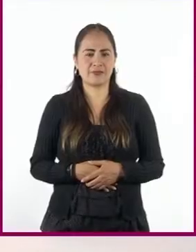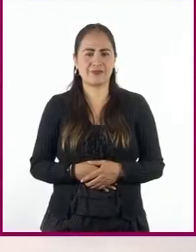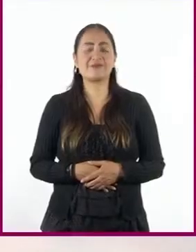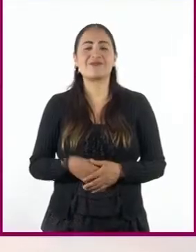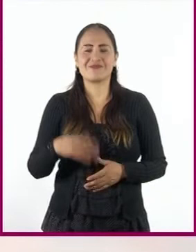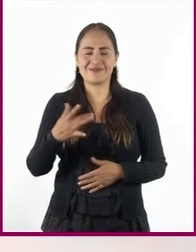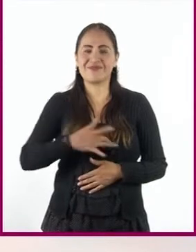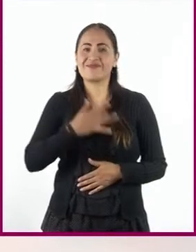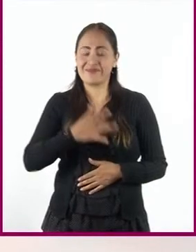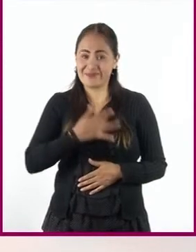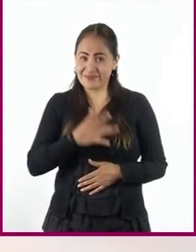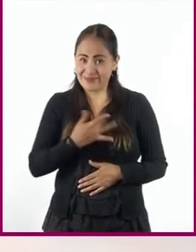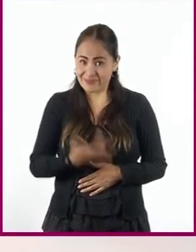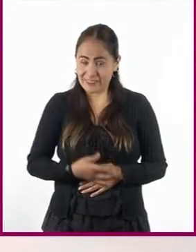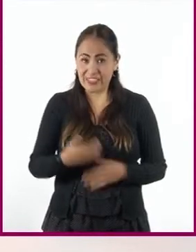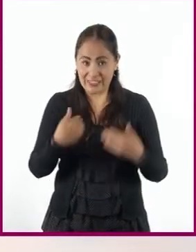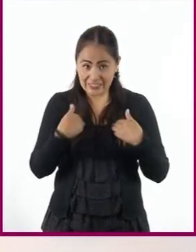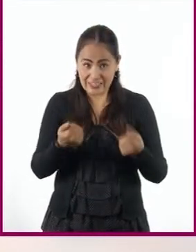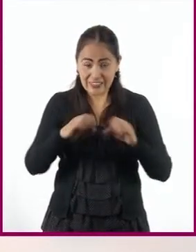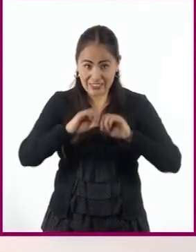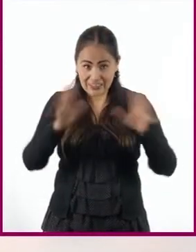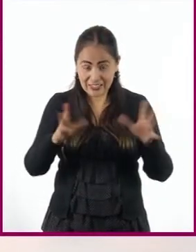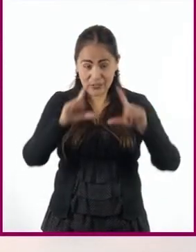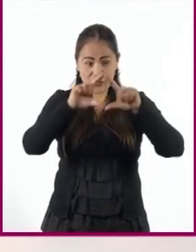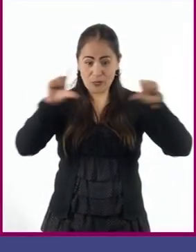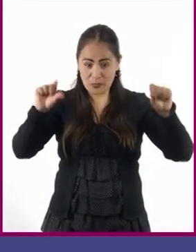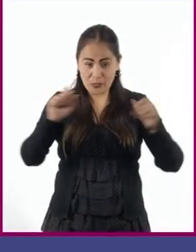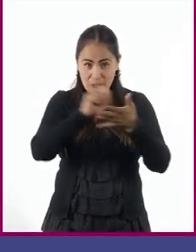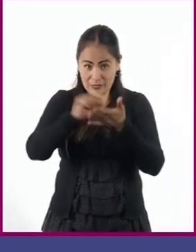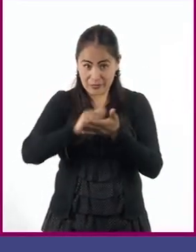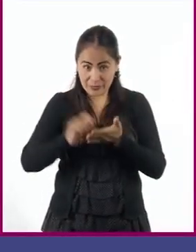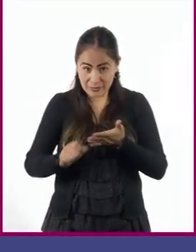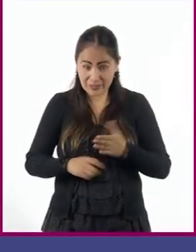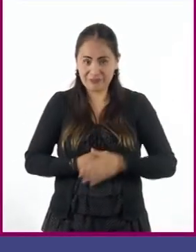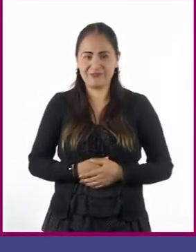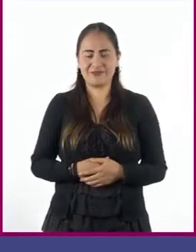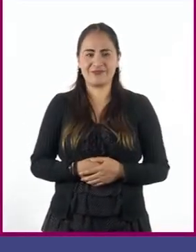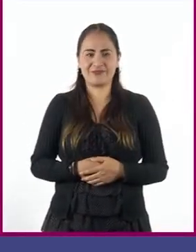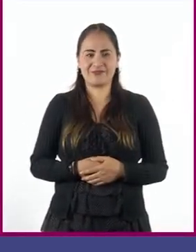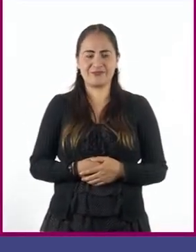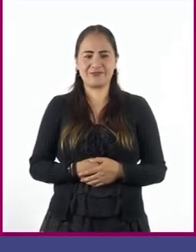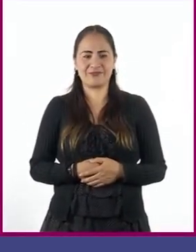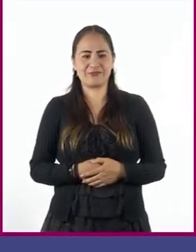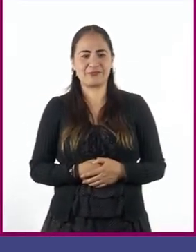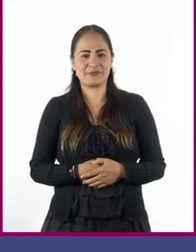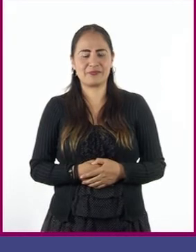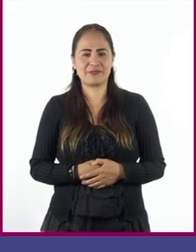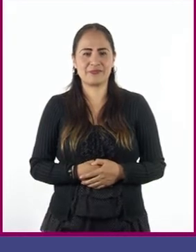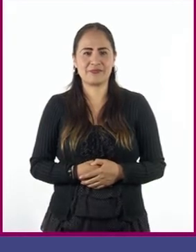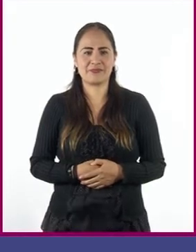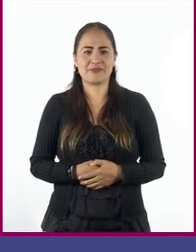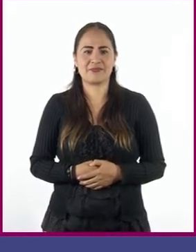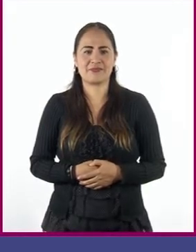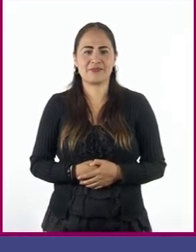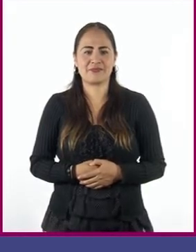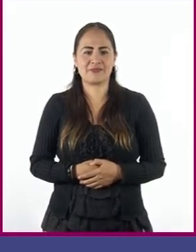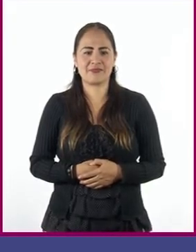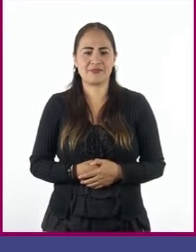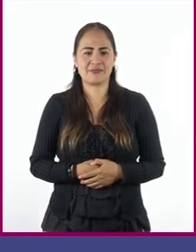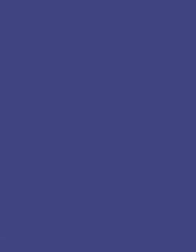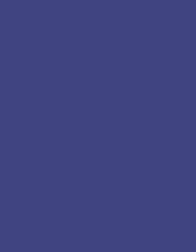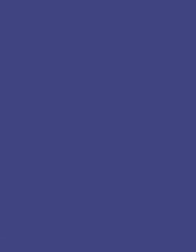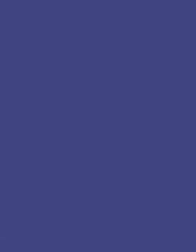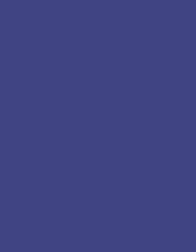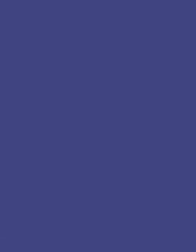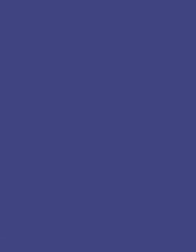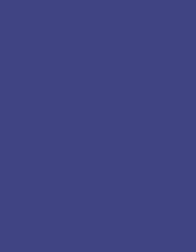pareció? ¿Tuvieron claro cómo escribir su párrafo? El mío quedó así, profesor. Dormir es muy importante para la